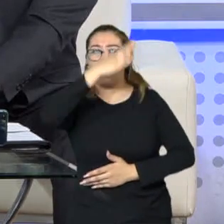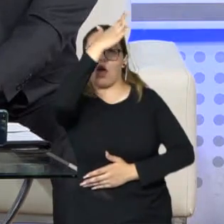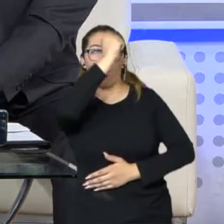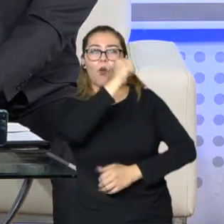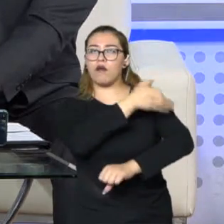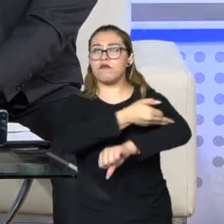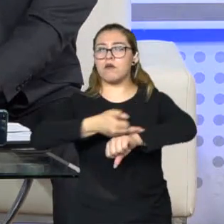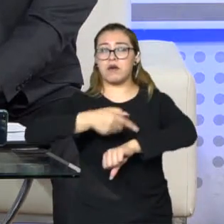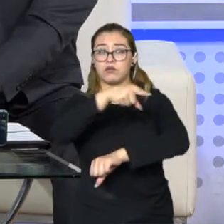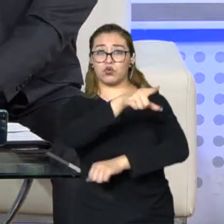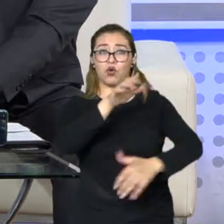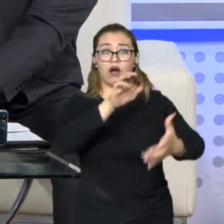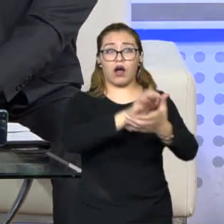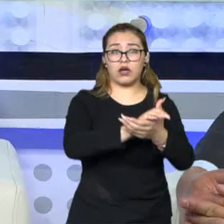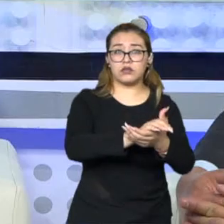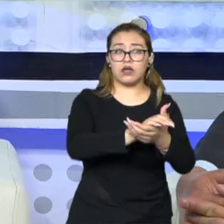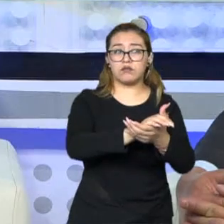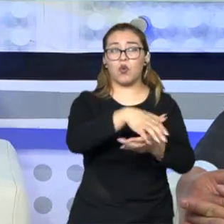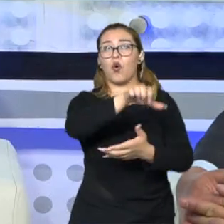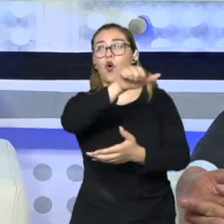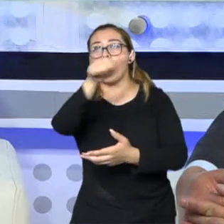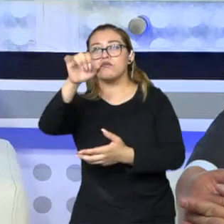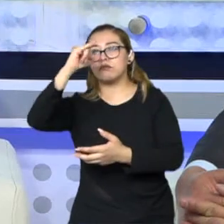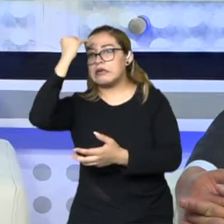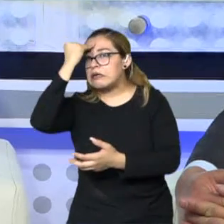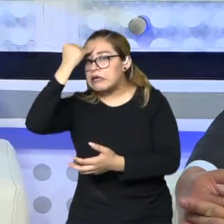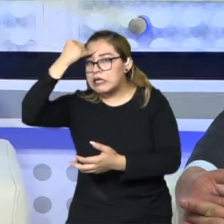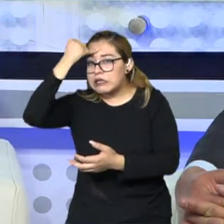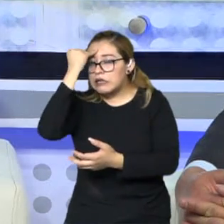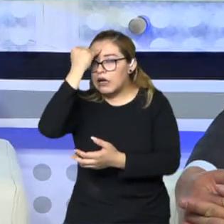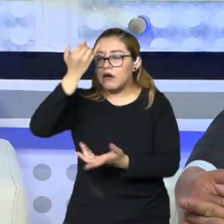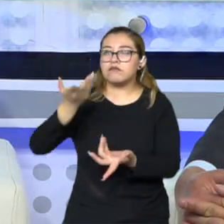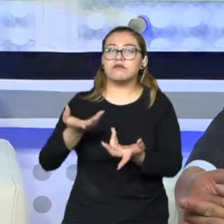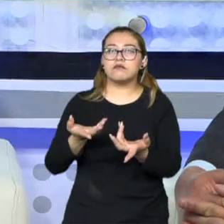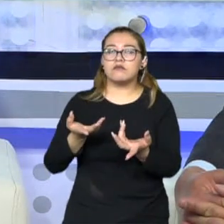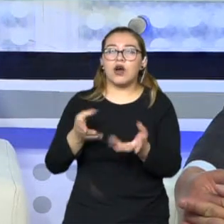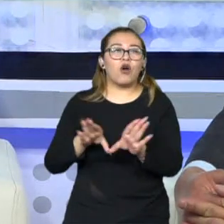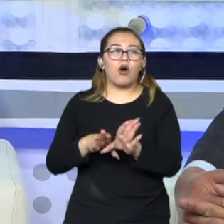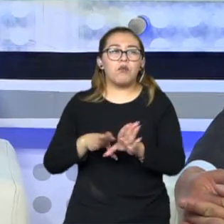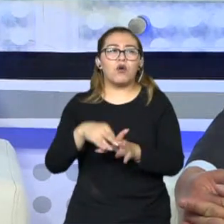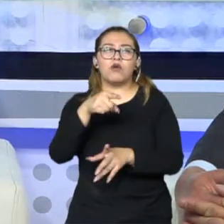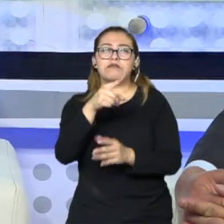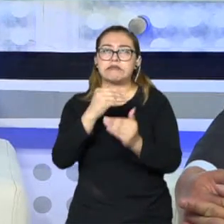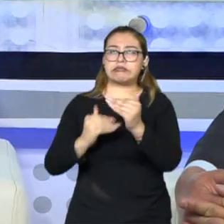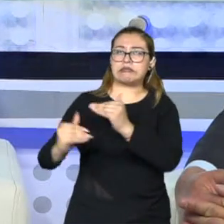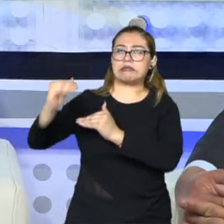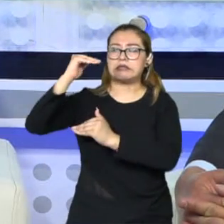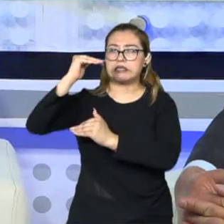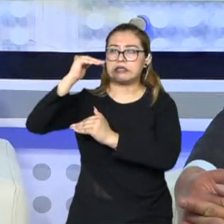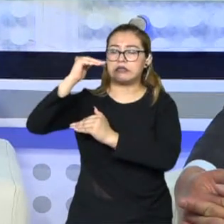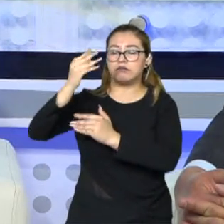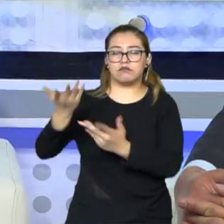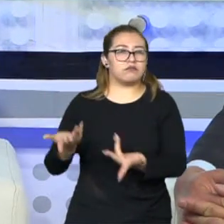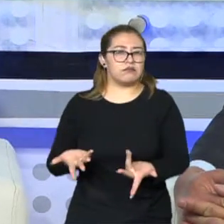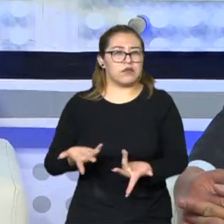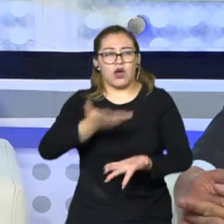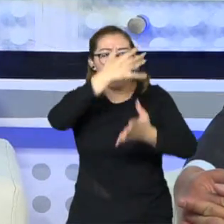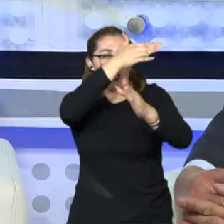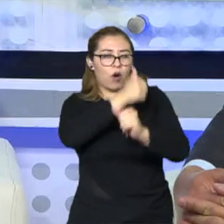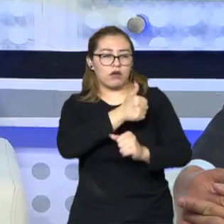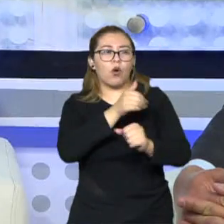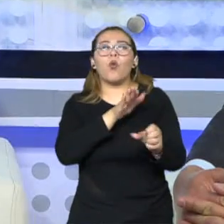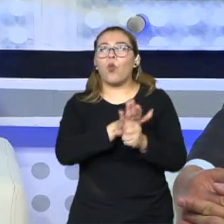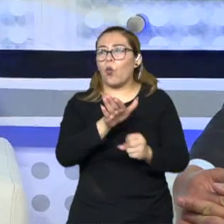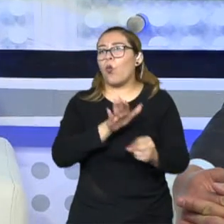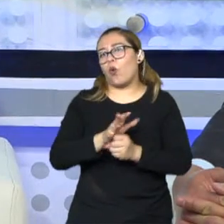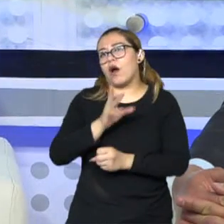con que se casó con alguien en India, porque era de una casta inferior, según la familia, entonces la solución para